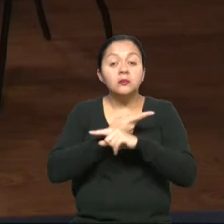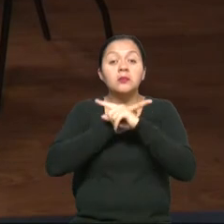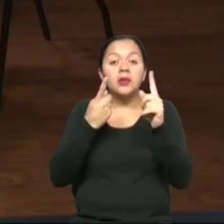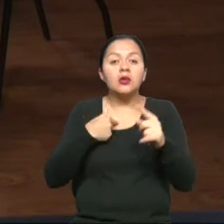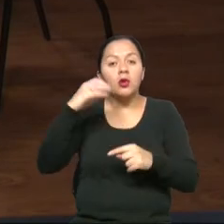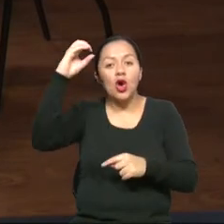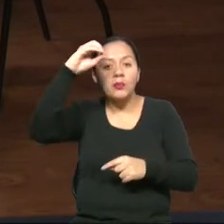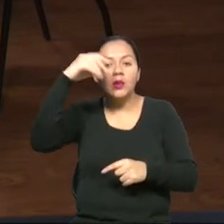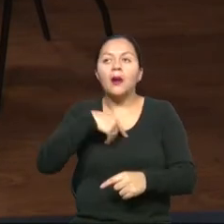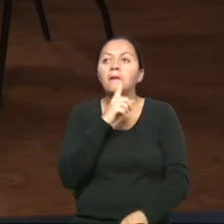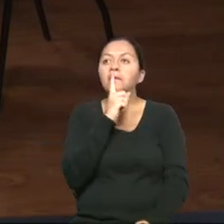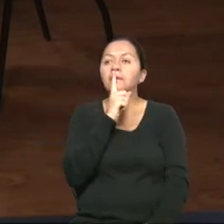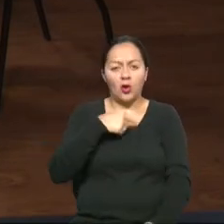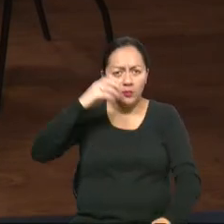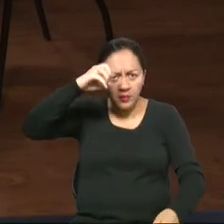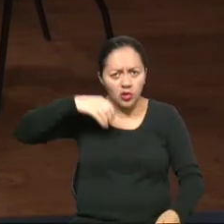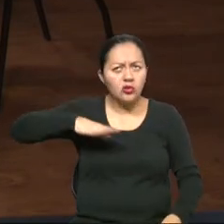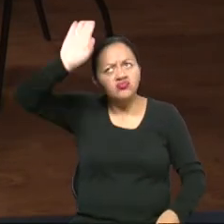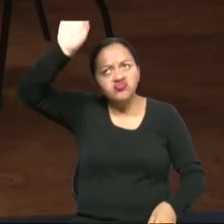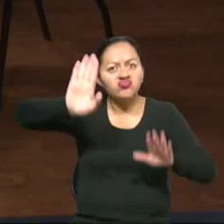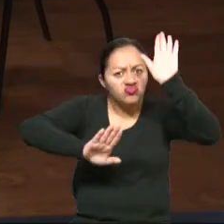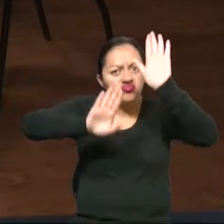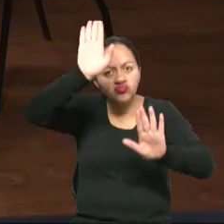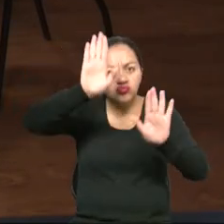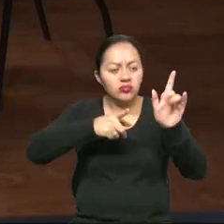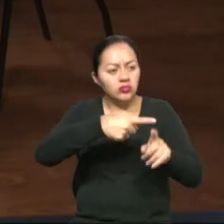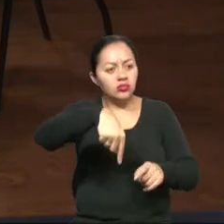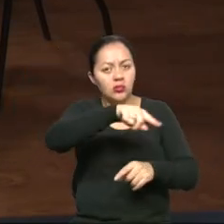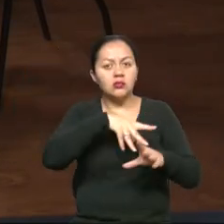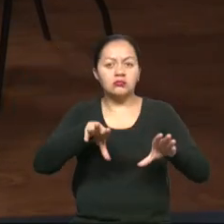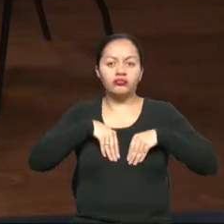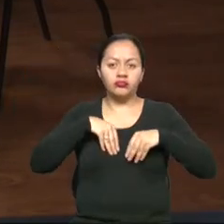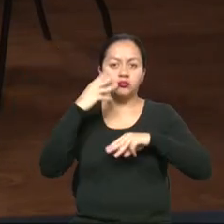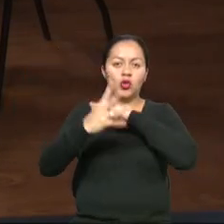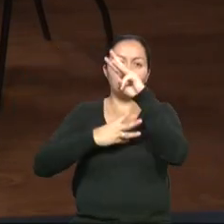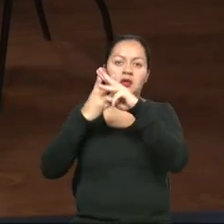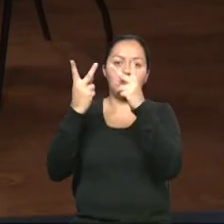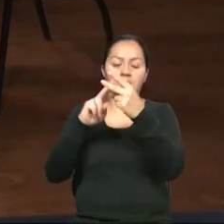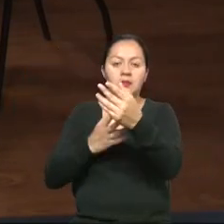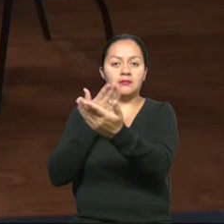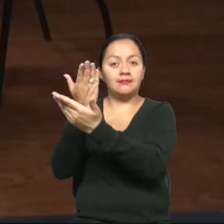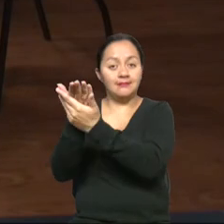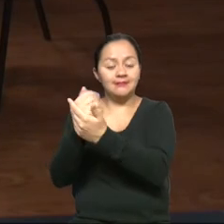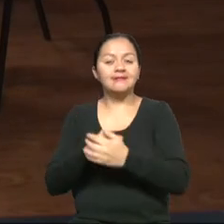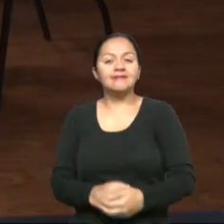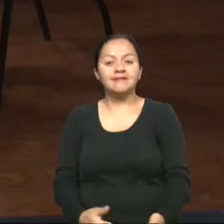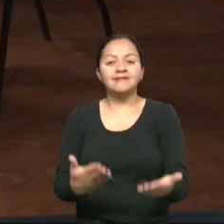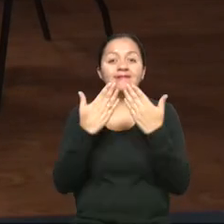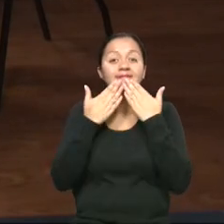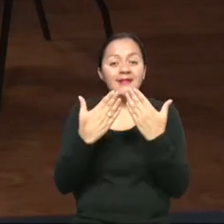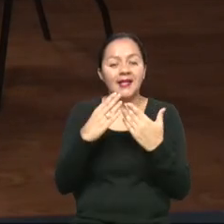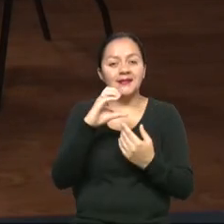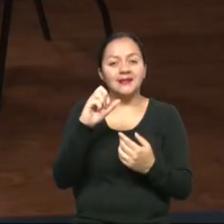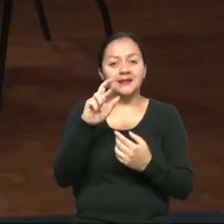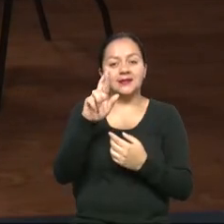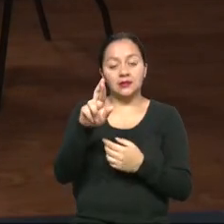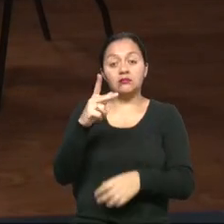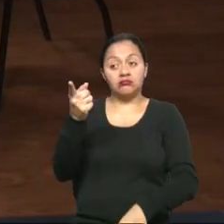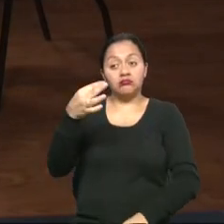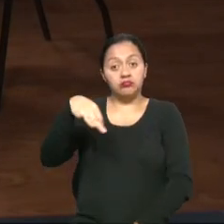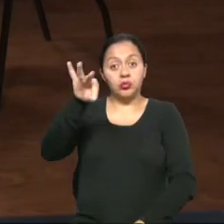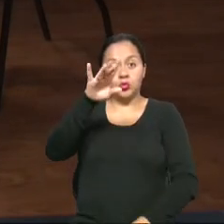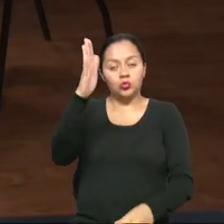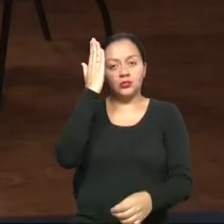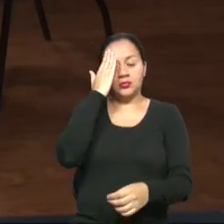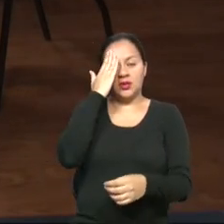opiniones y nuestros criterios. Y esos criterios sean aceptados a nivel mundial. Muchas gracias, César. Realmente importante conocer sobre